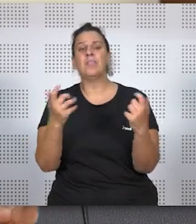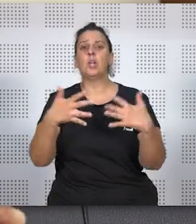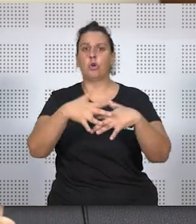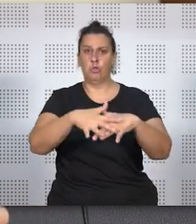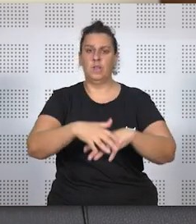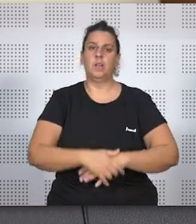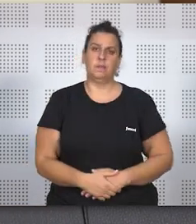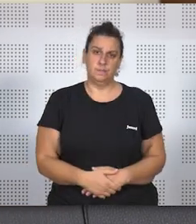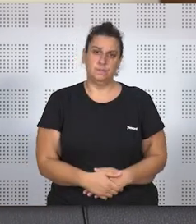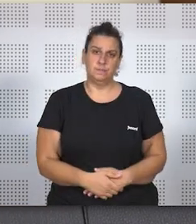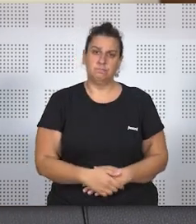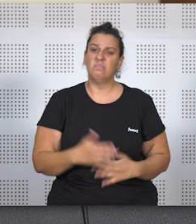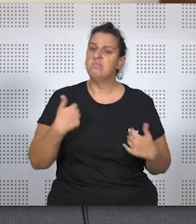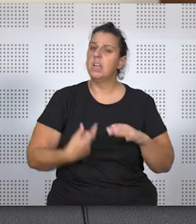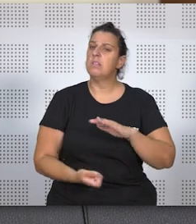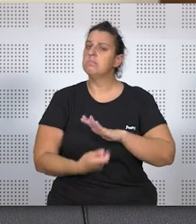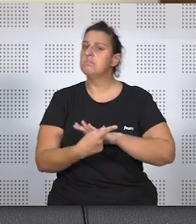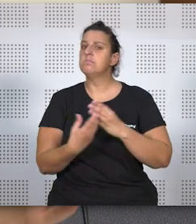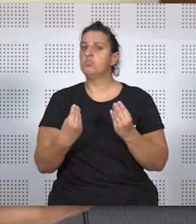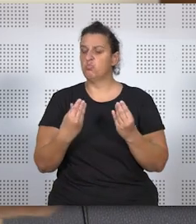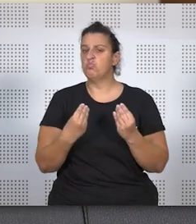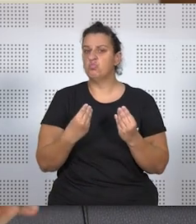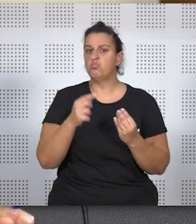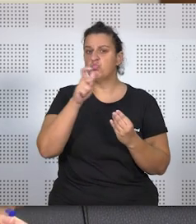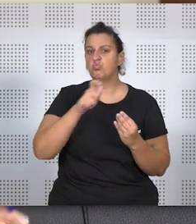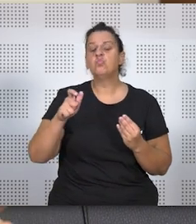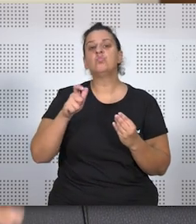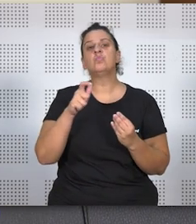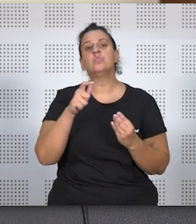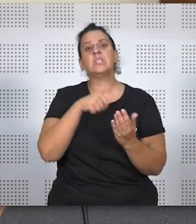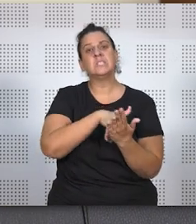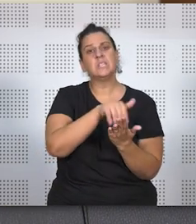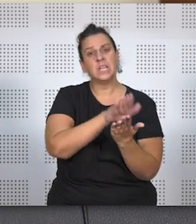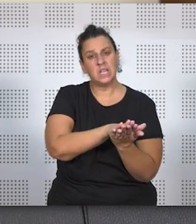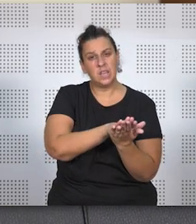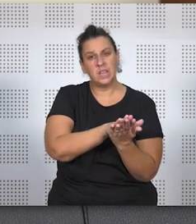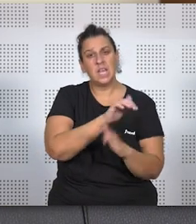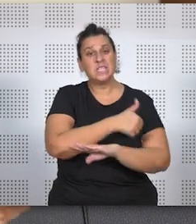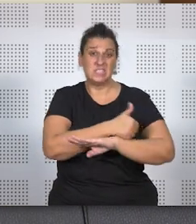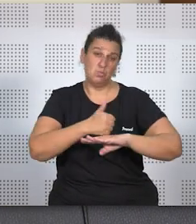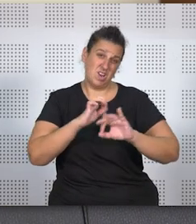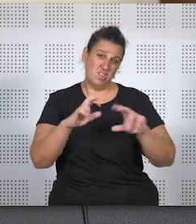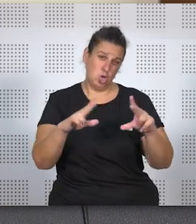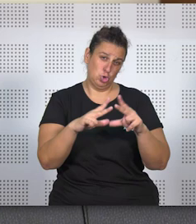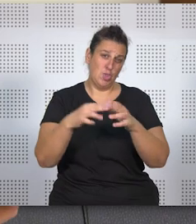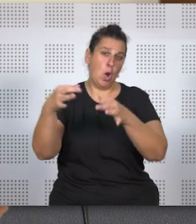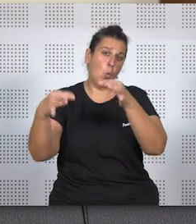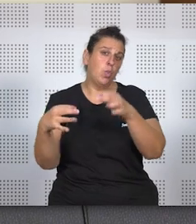cierta forma la conciliación. Y ya se han producido muchos pronunciamientos en tribunales de lo social, en